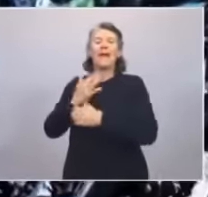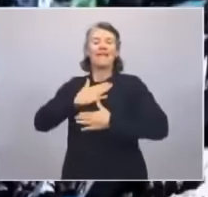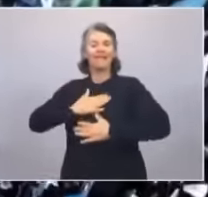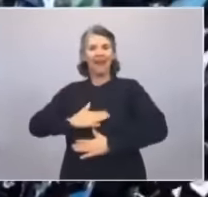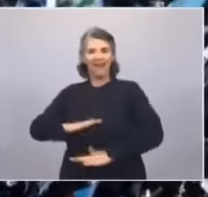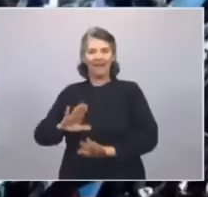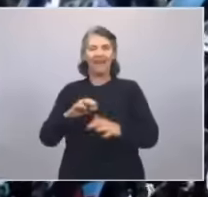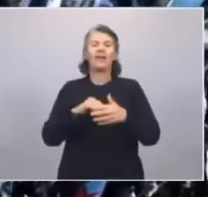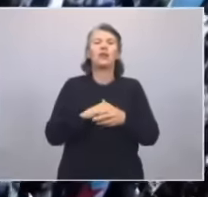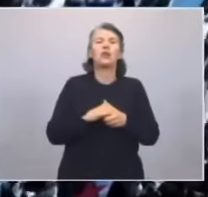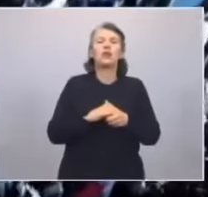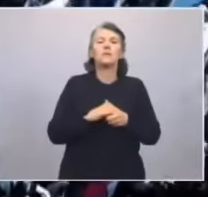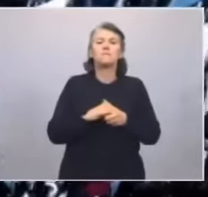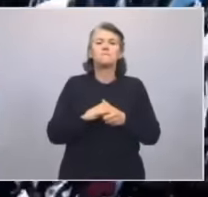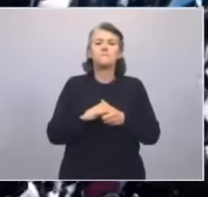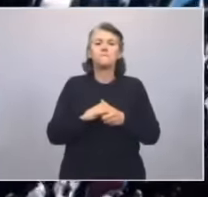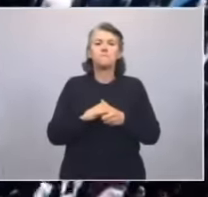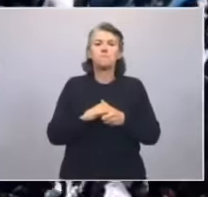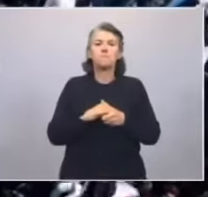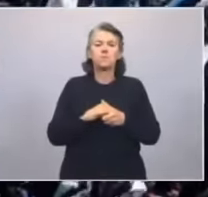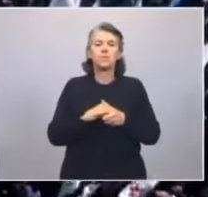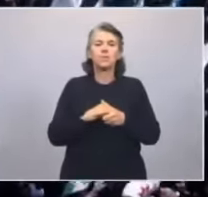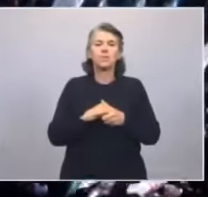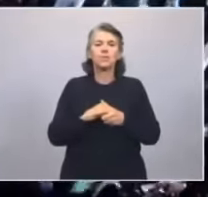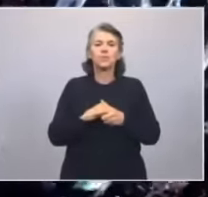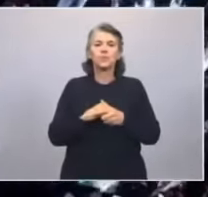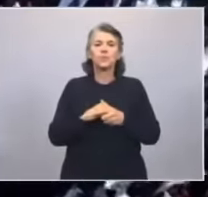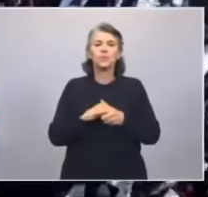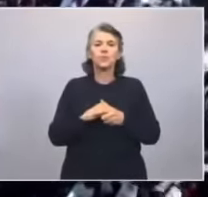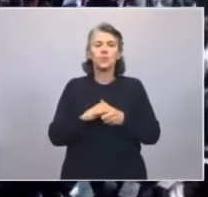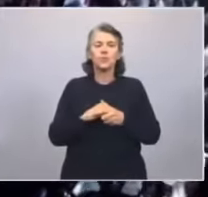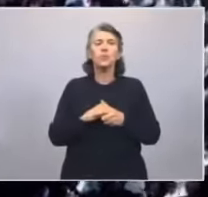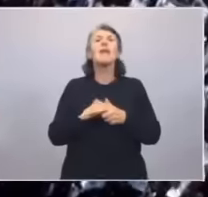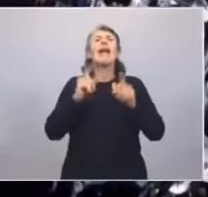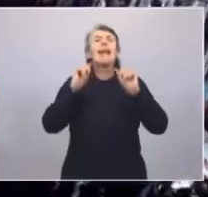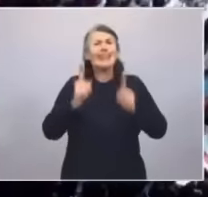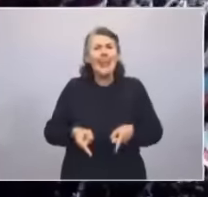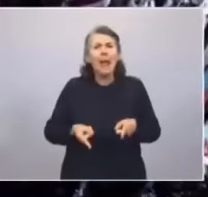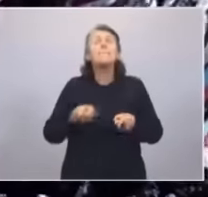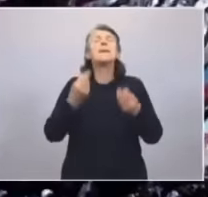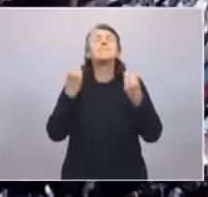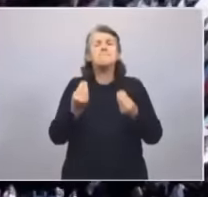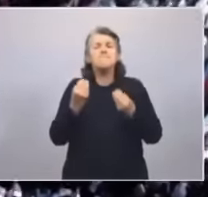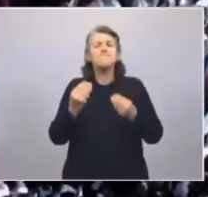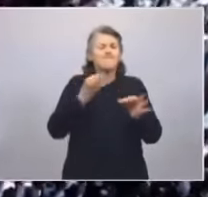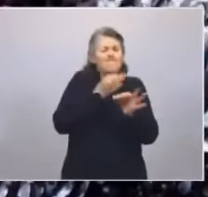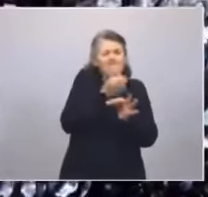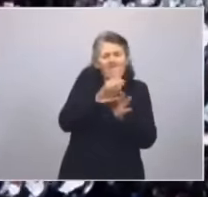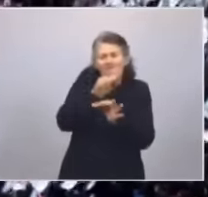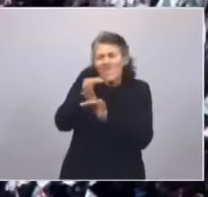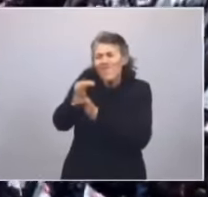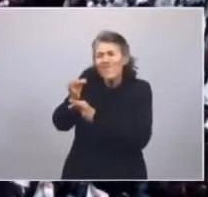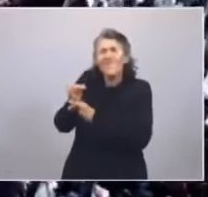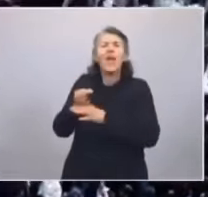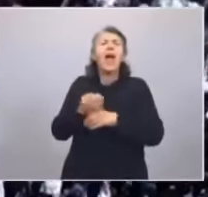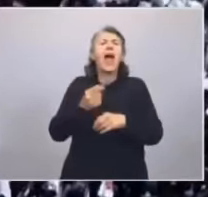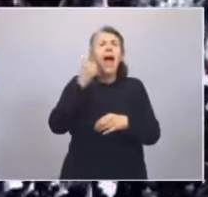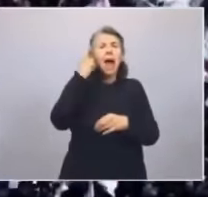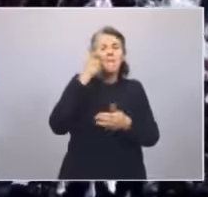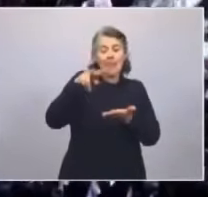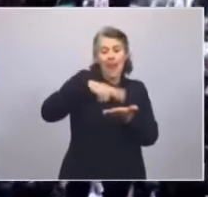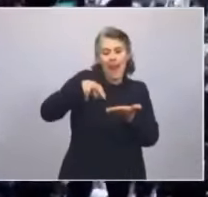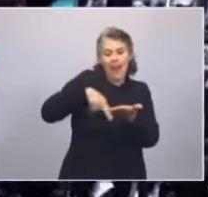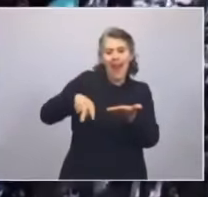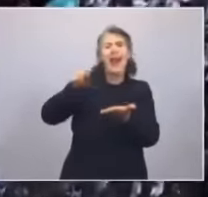comprometernos con un plan de alfabetización que permita que nuestros pibes